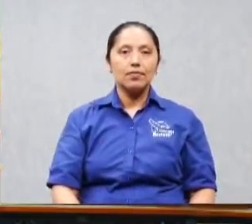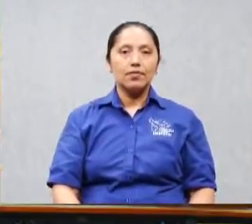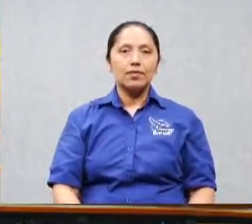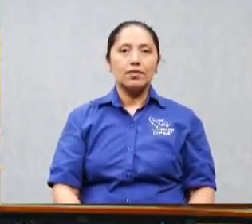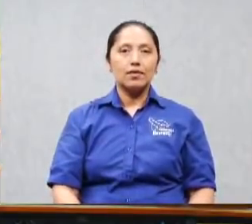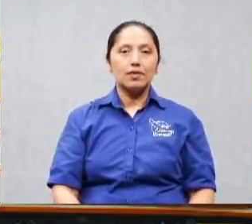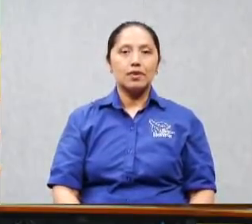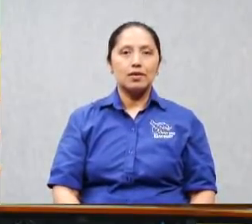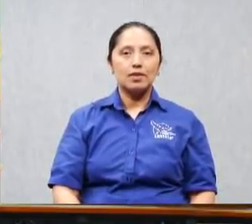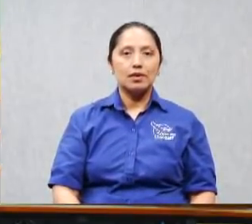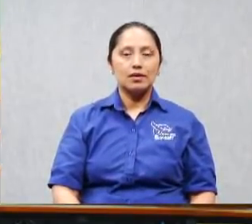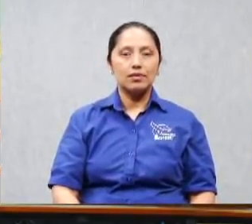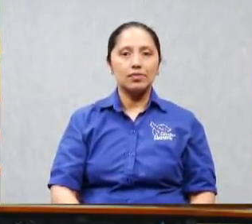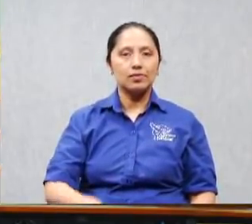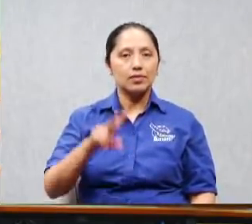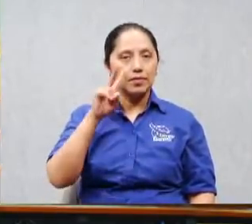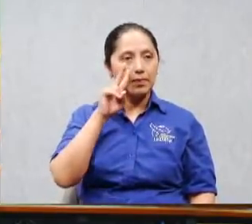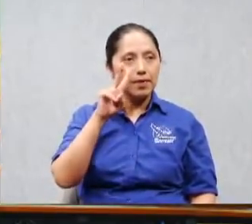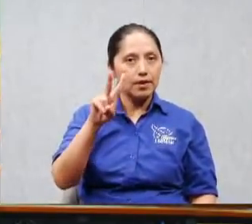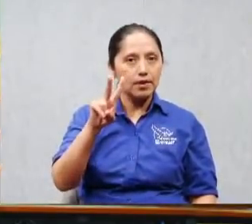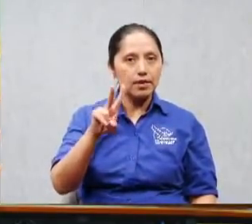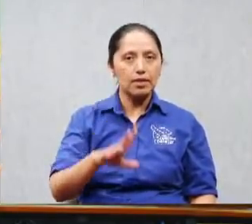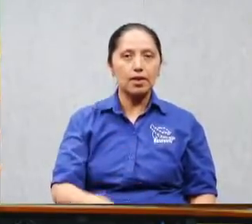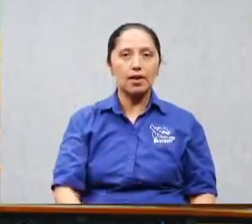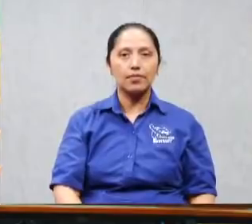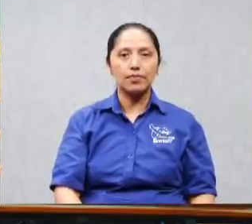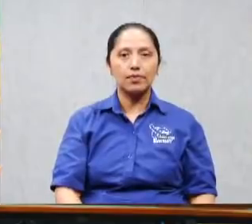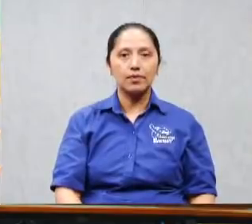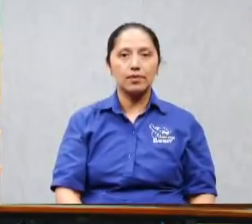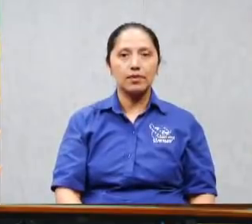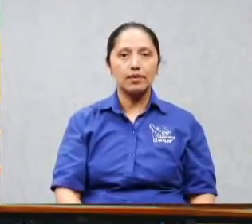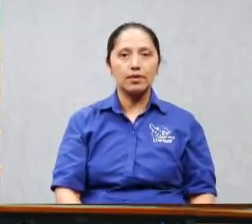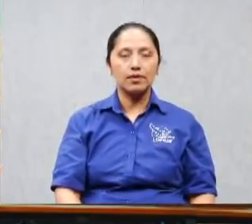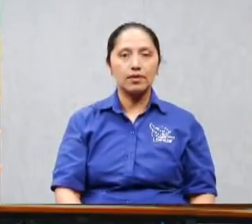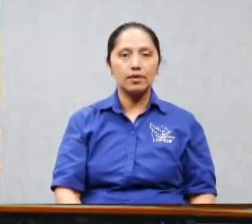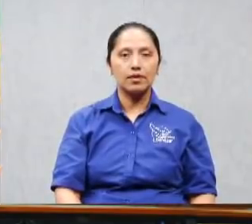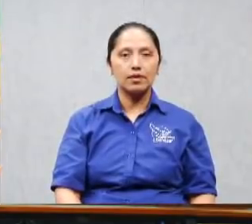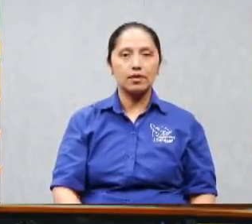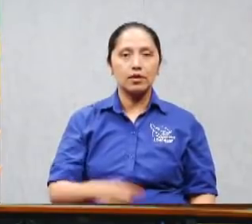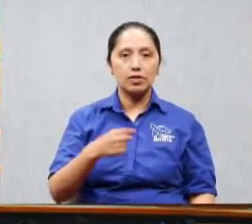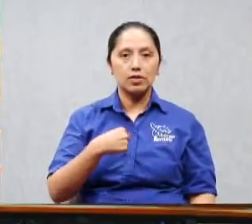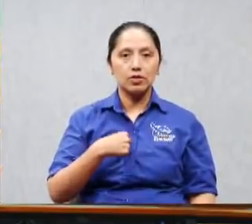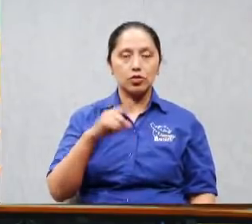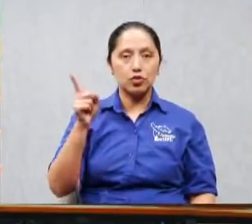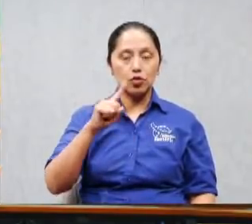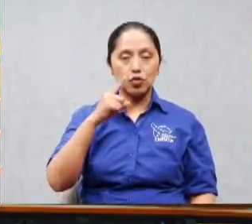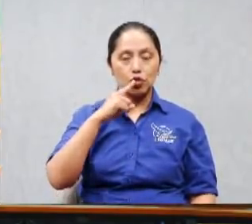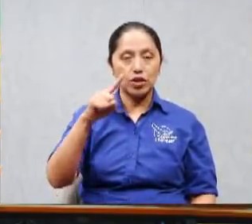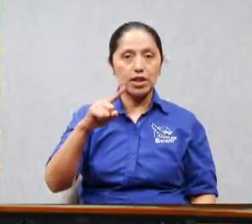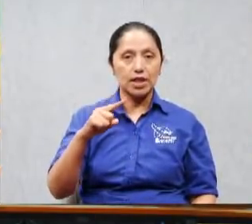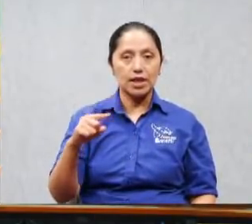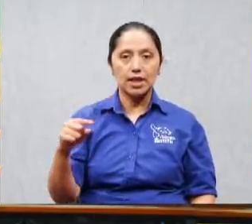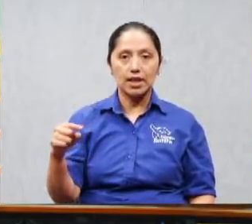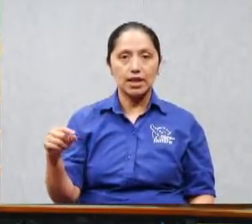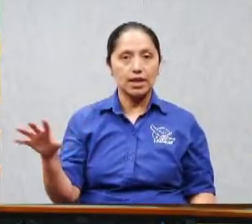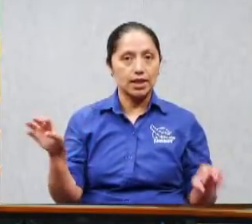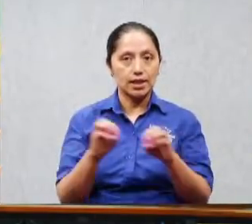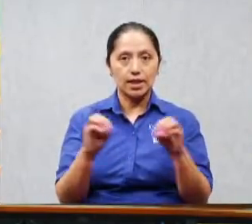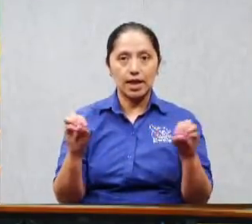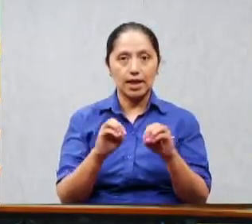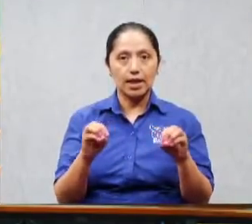empezó a oír y todo y entonces él determinó yo no le dije nada él determinó que iba a dejar de celebrar la Navidad